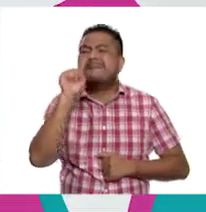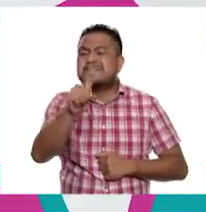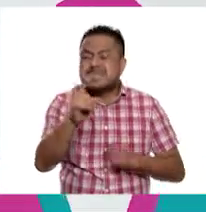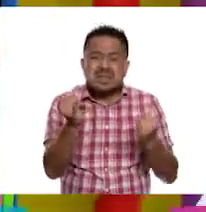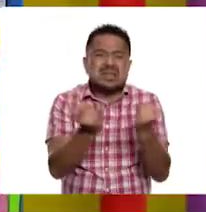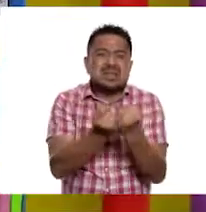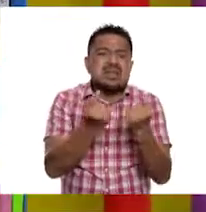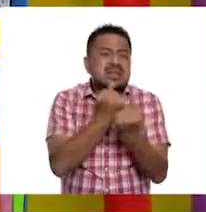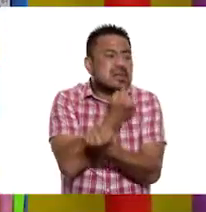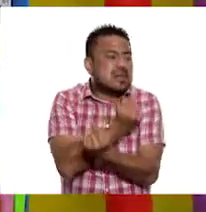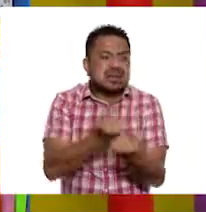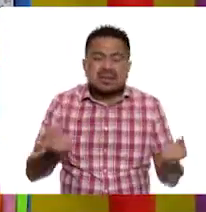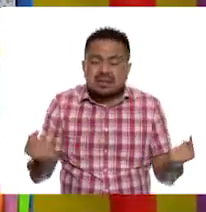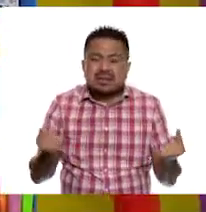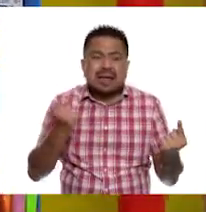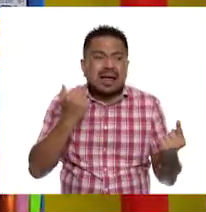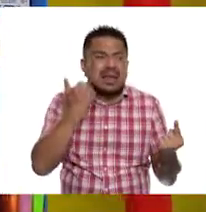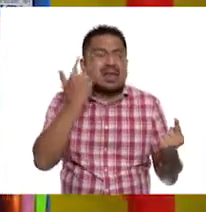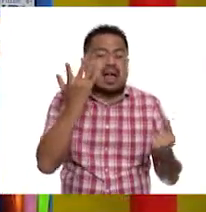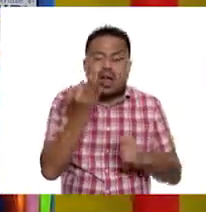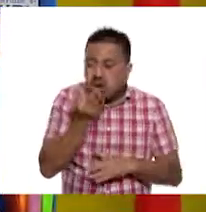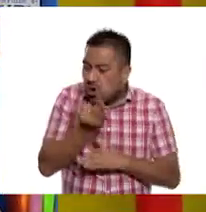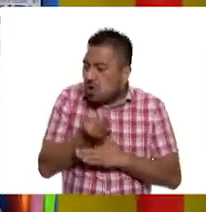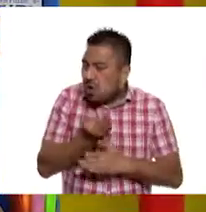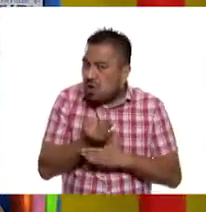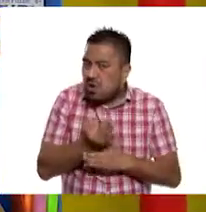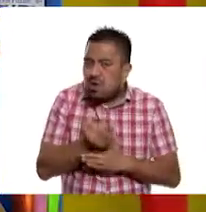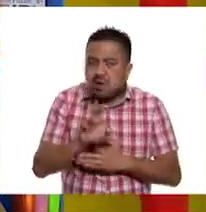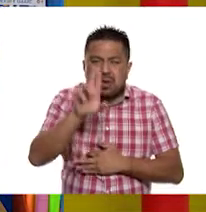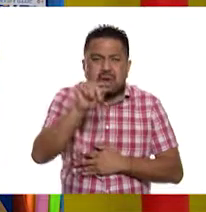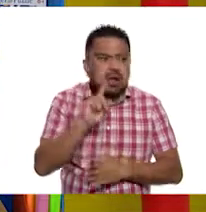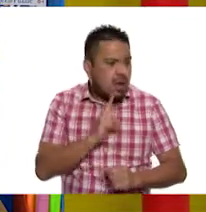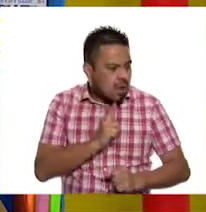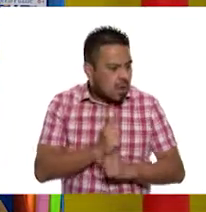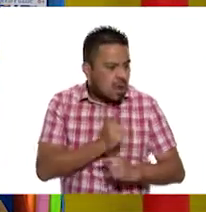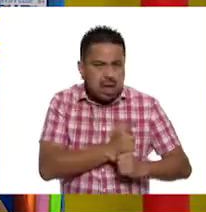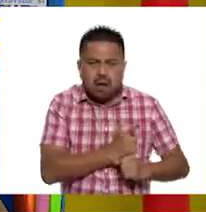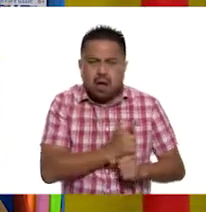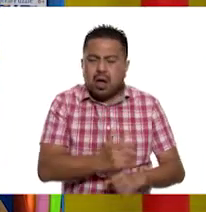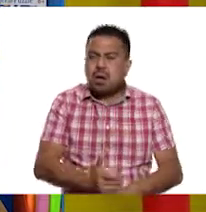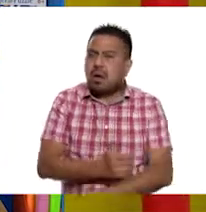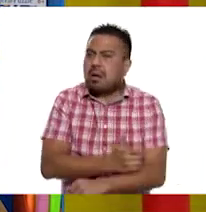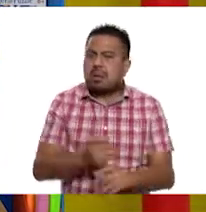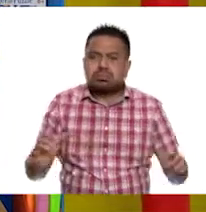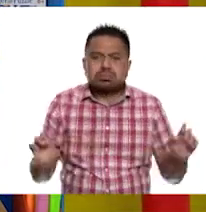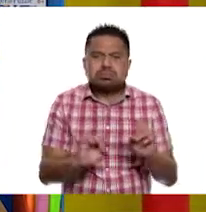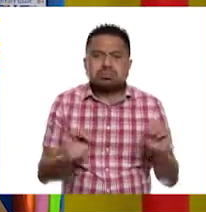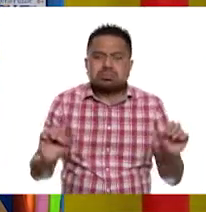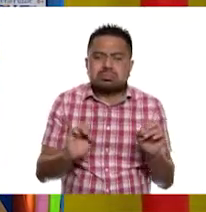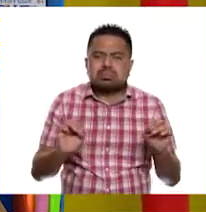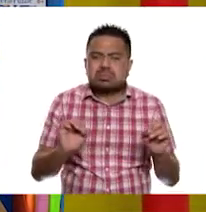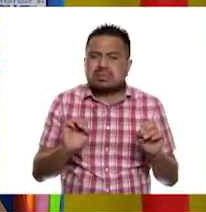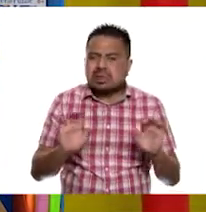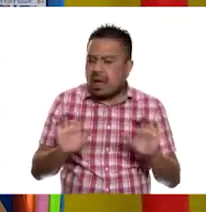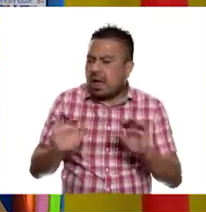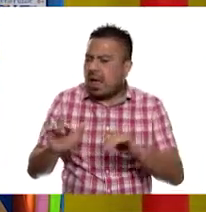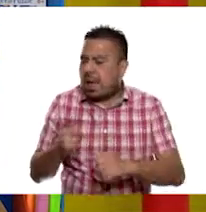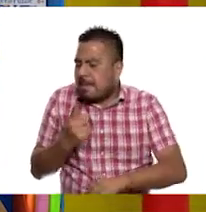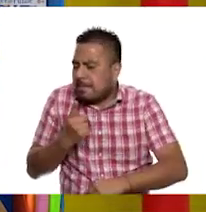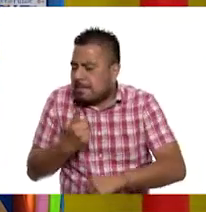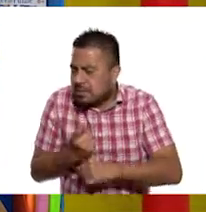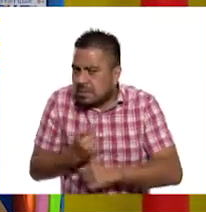pues, hay niñas y niños que hasta el momento no han visto a sus compañeros. Y quienes ingresan, por ejemplo, a